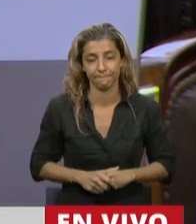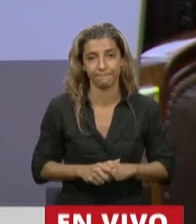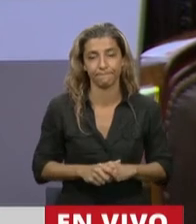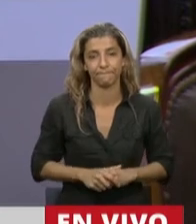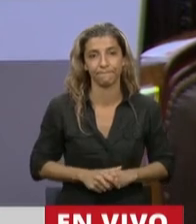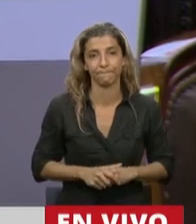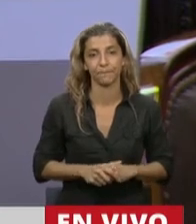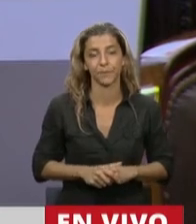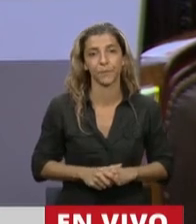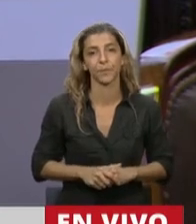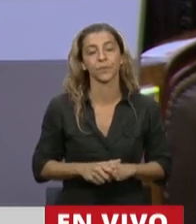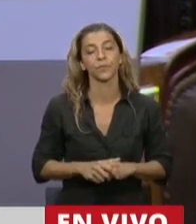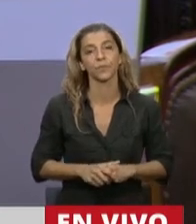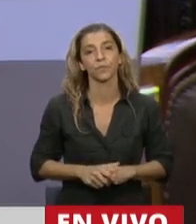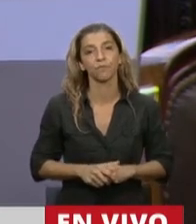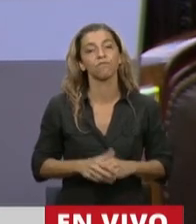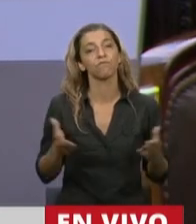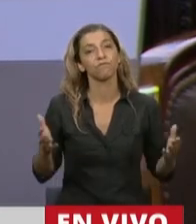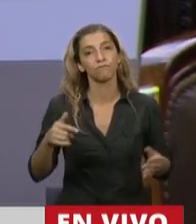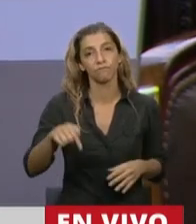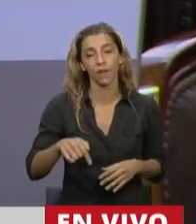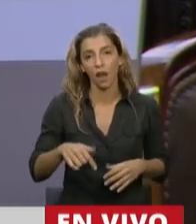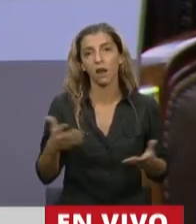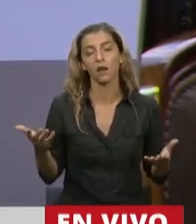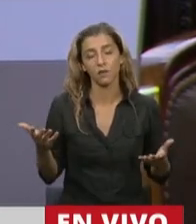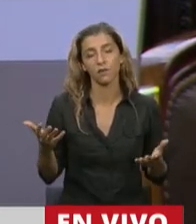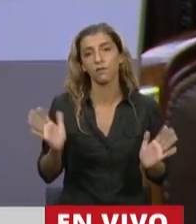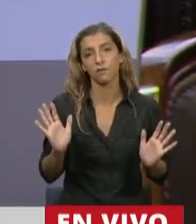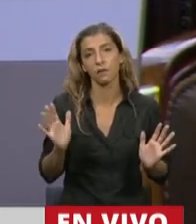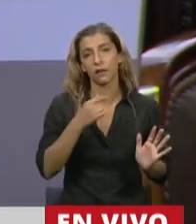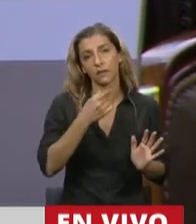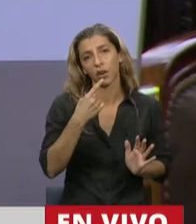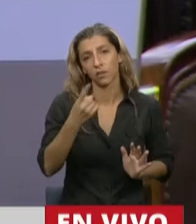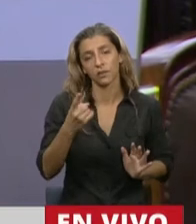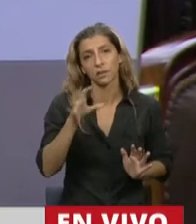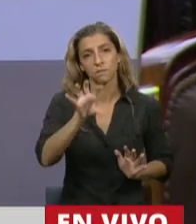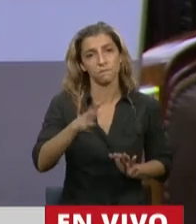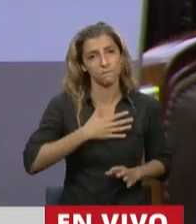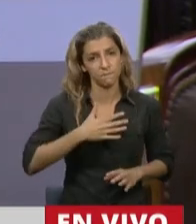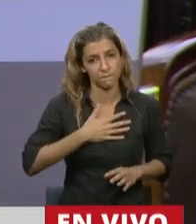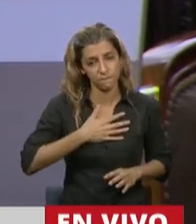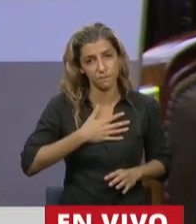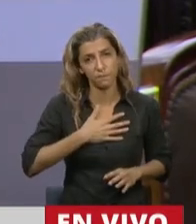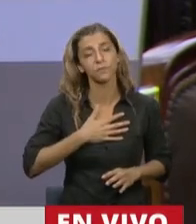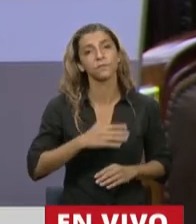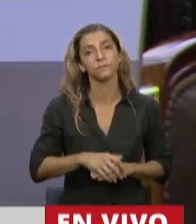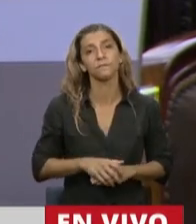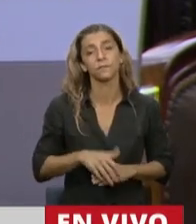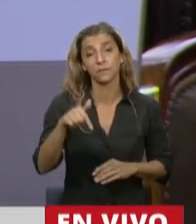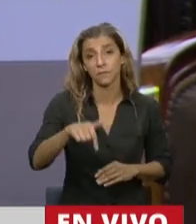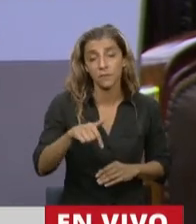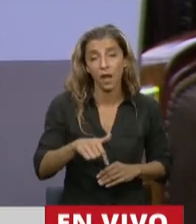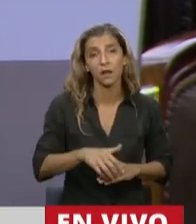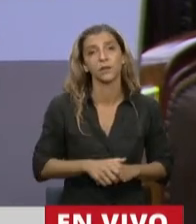Y llegado a este punto, no puedo dejar de decir que en mi provincia están desalojando